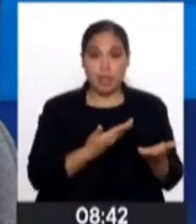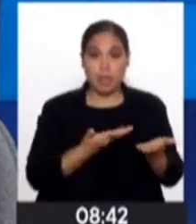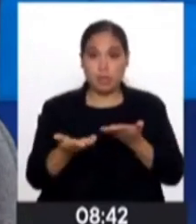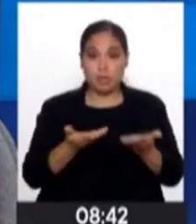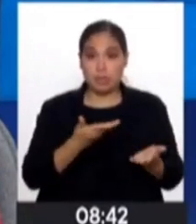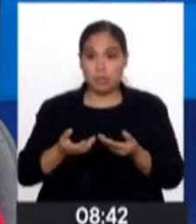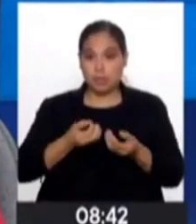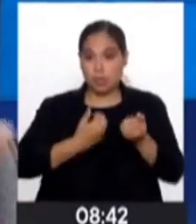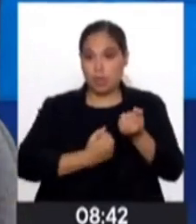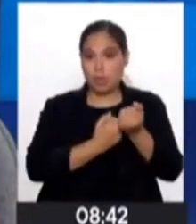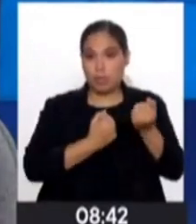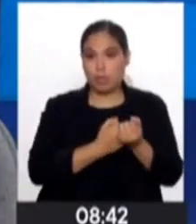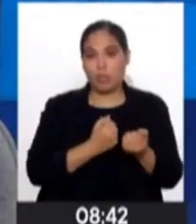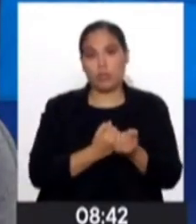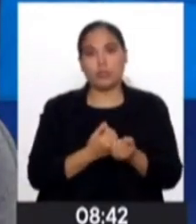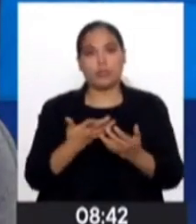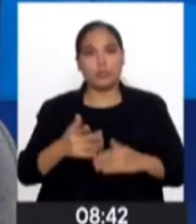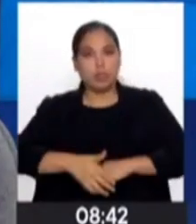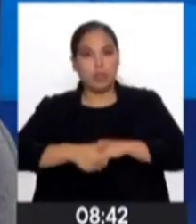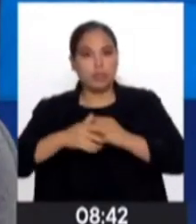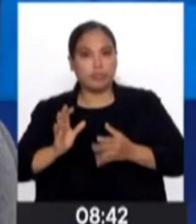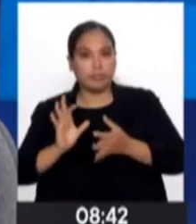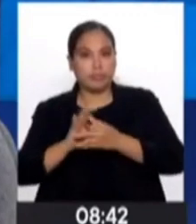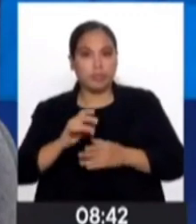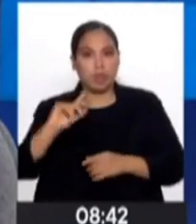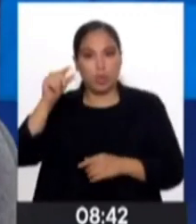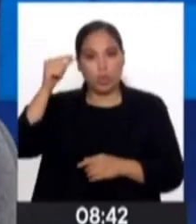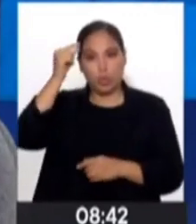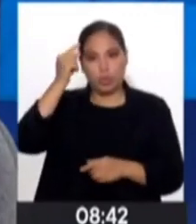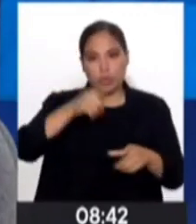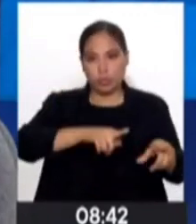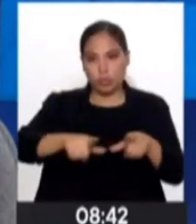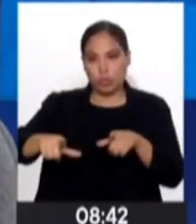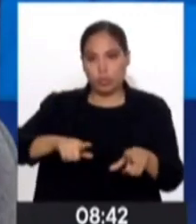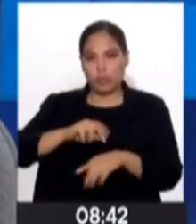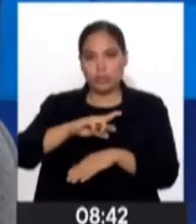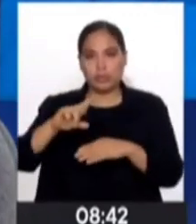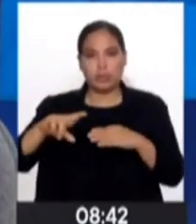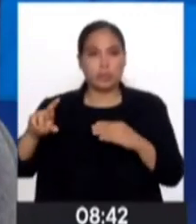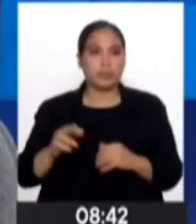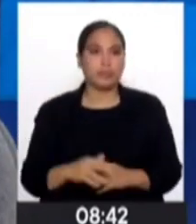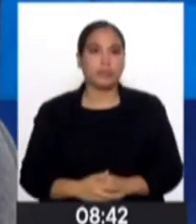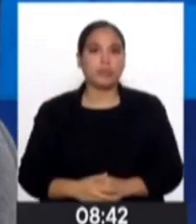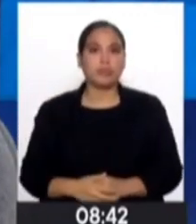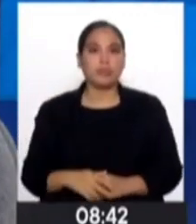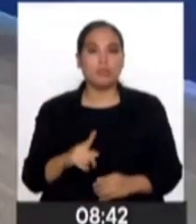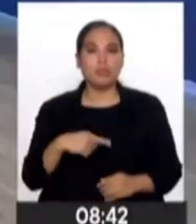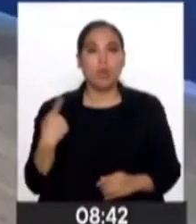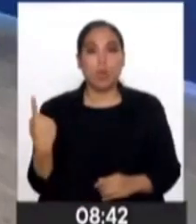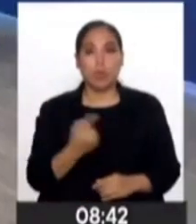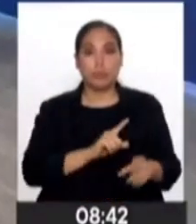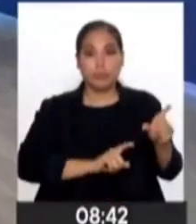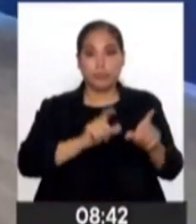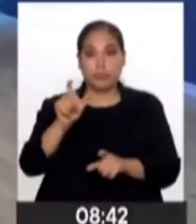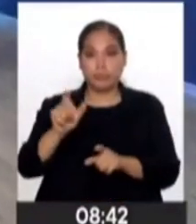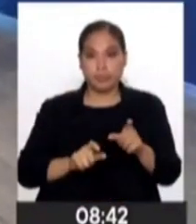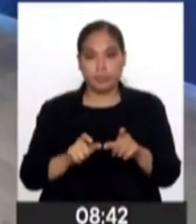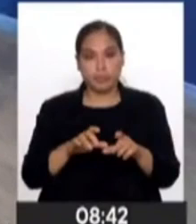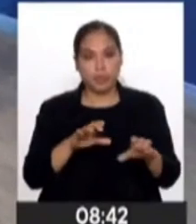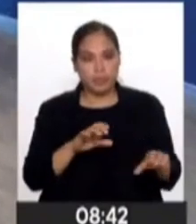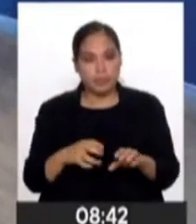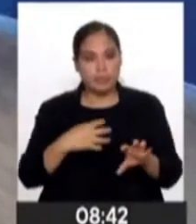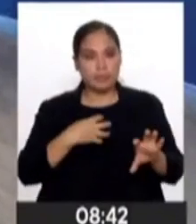alianzas con gobiernos locales y regionales. Efectivamente, y mientras tanto la sociedad lo que tenemos que hacer en su conjunto es desarrollar mayor